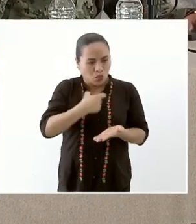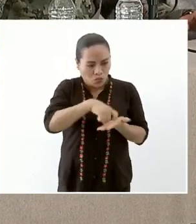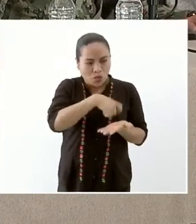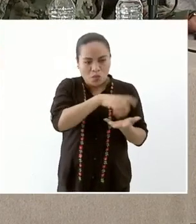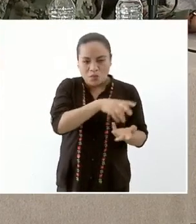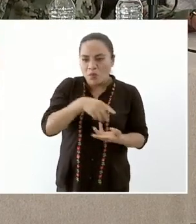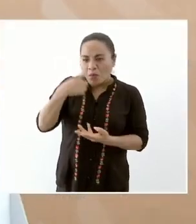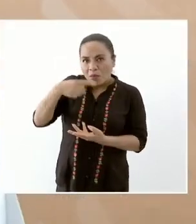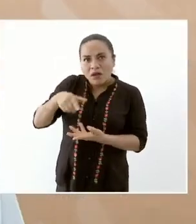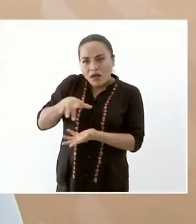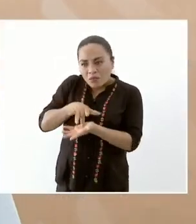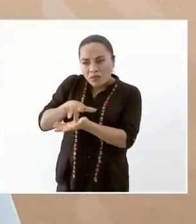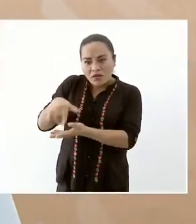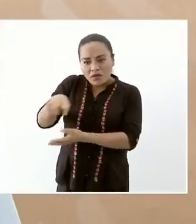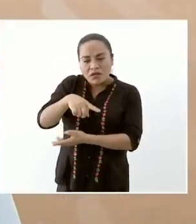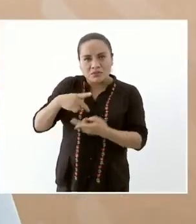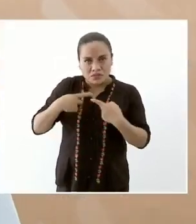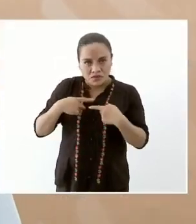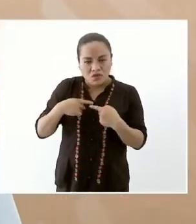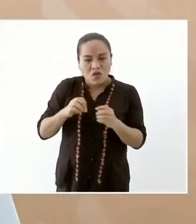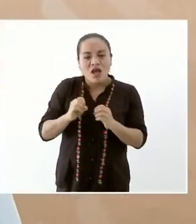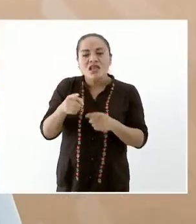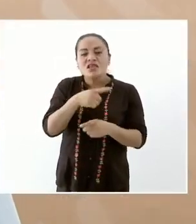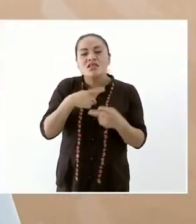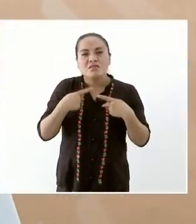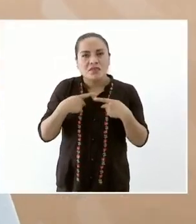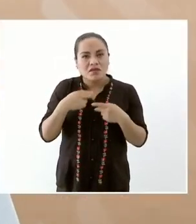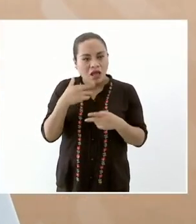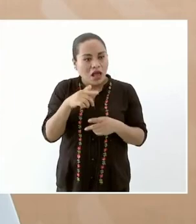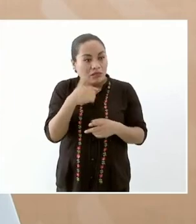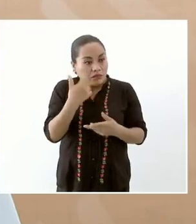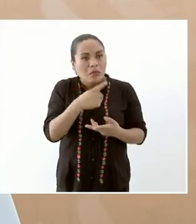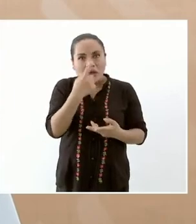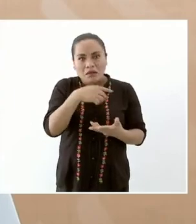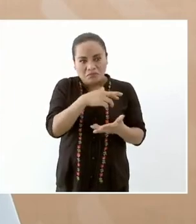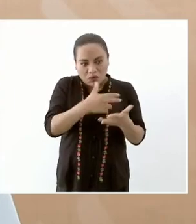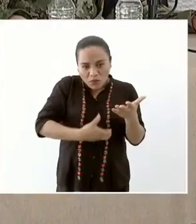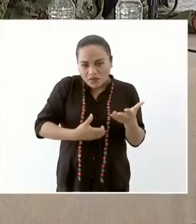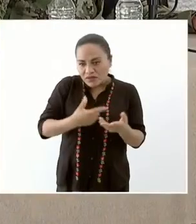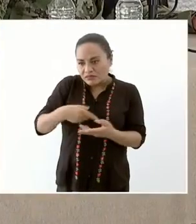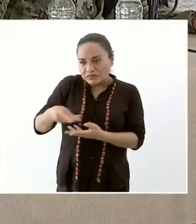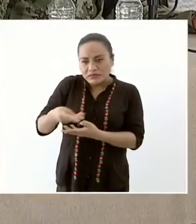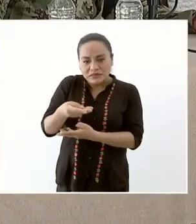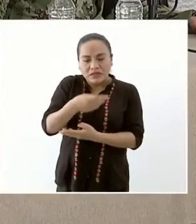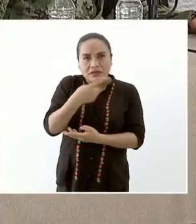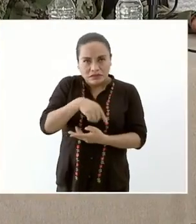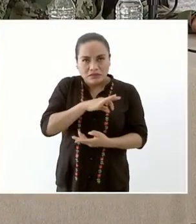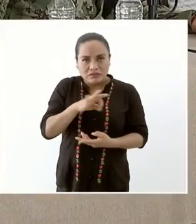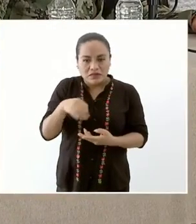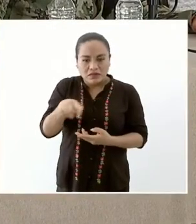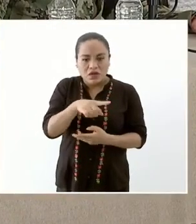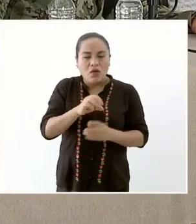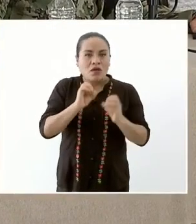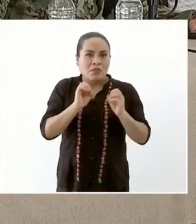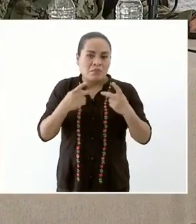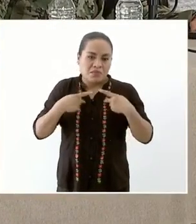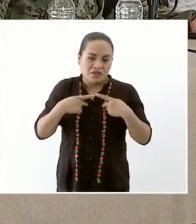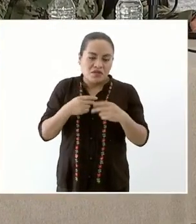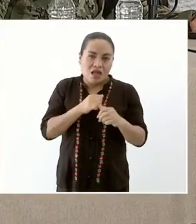contratistas o autoridades que sacaban